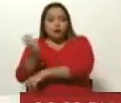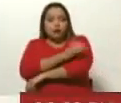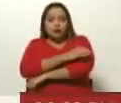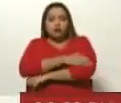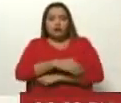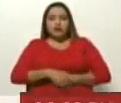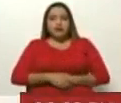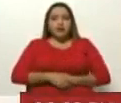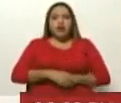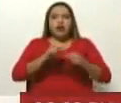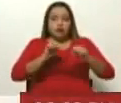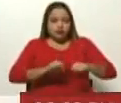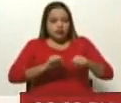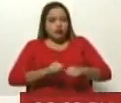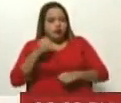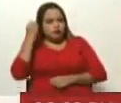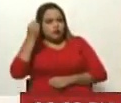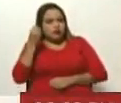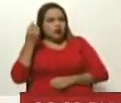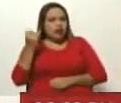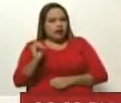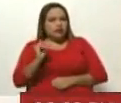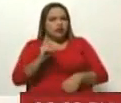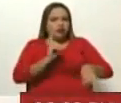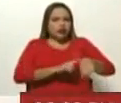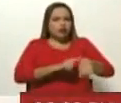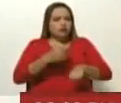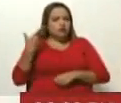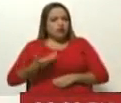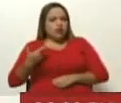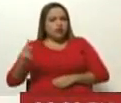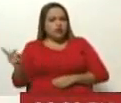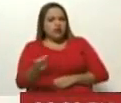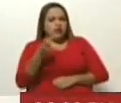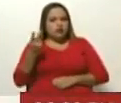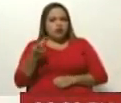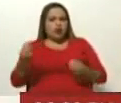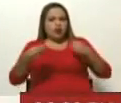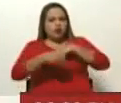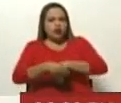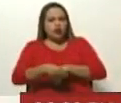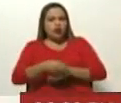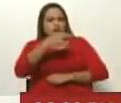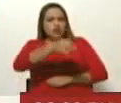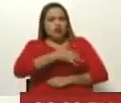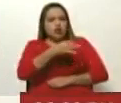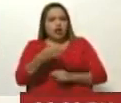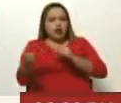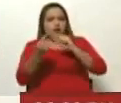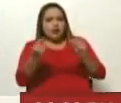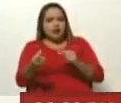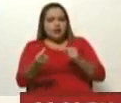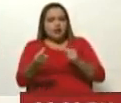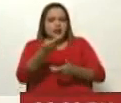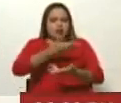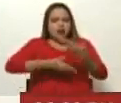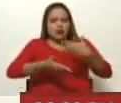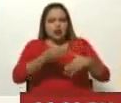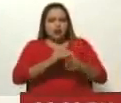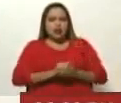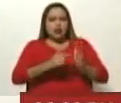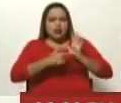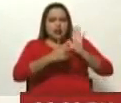estamos en un momento muy importante. Los segundos acuerdos sociales en la mesa de diálogo nos demuestran, en primer lugar, la